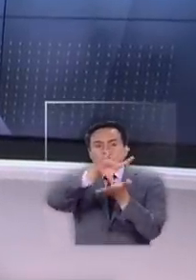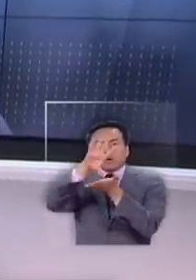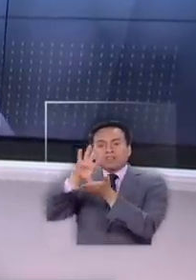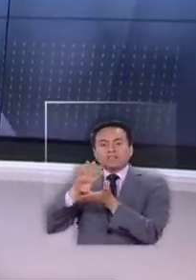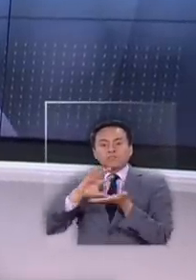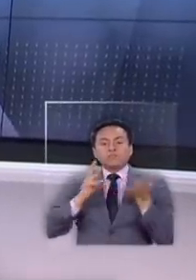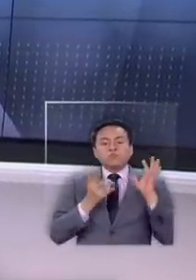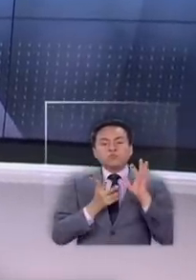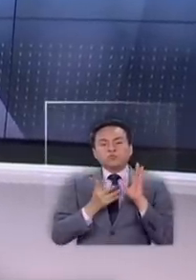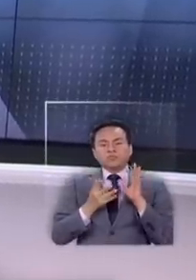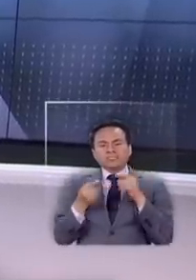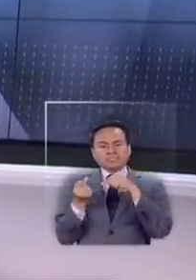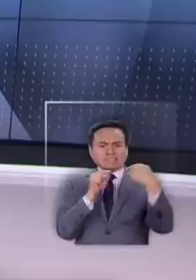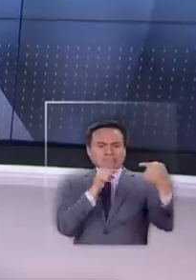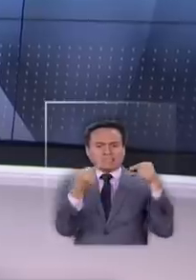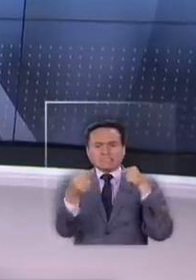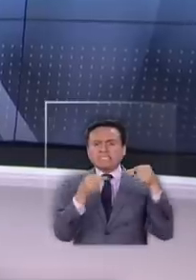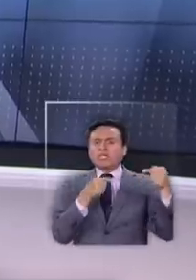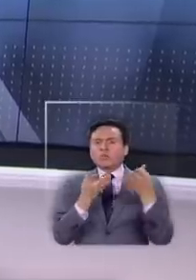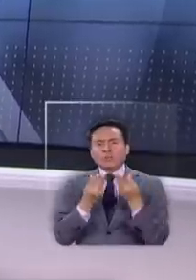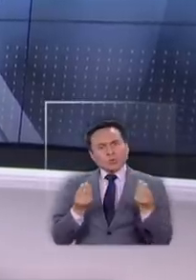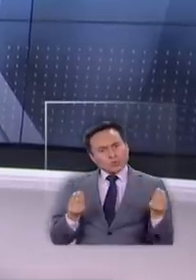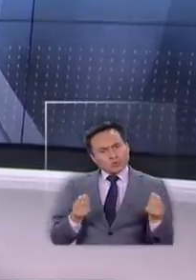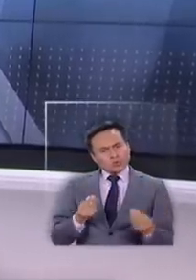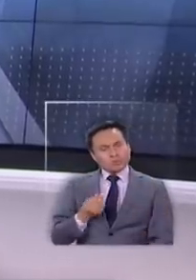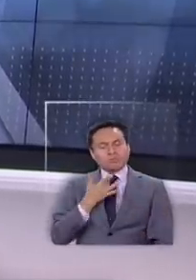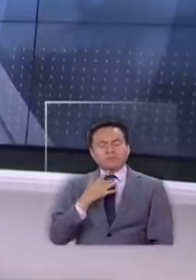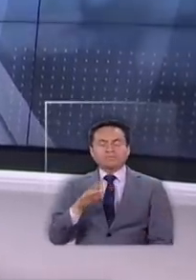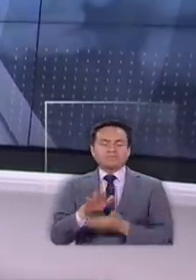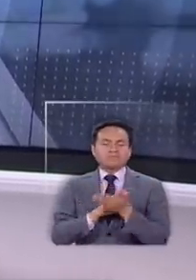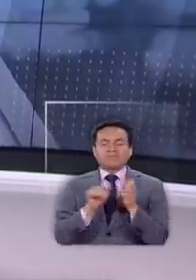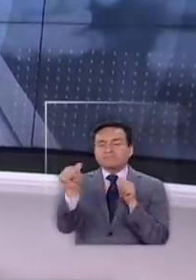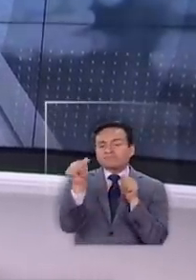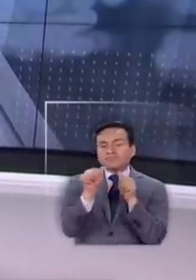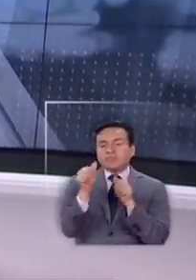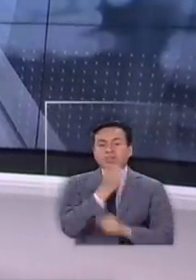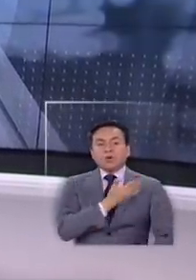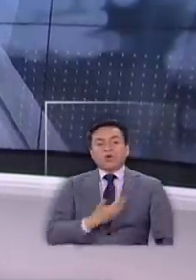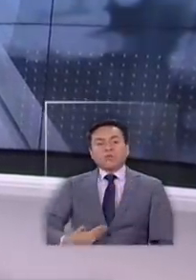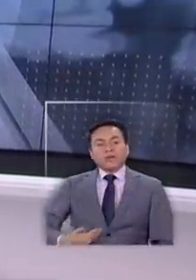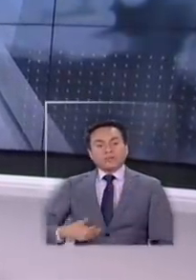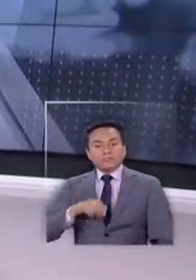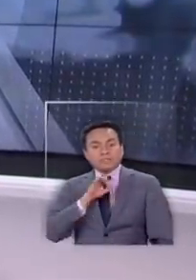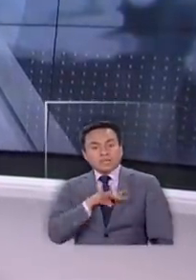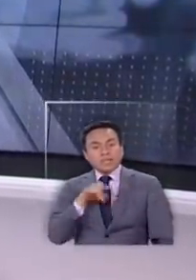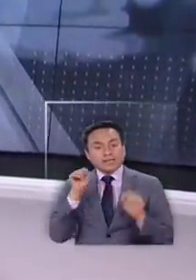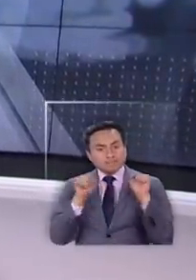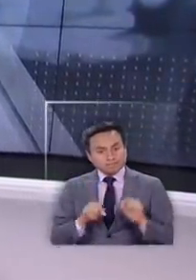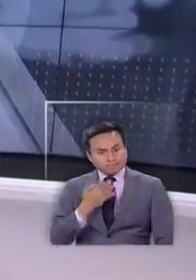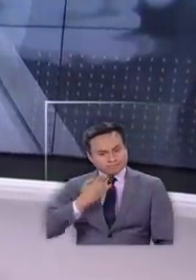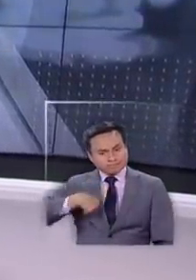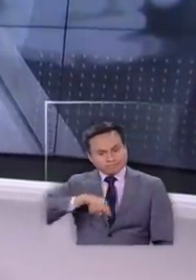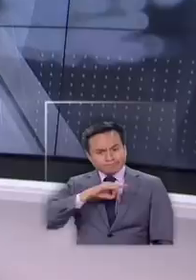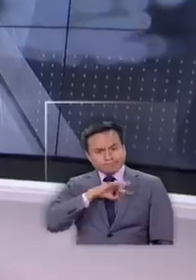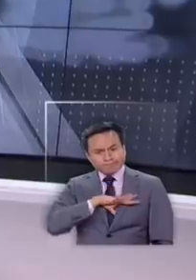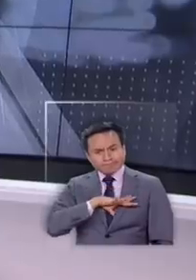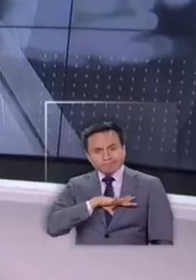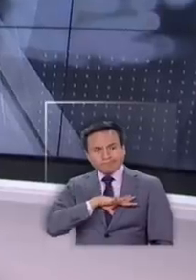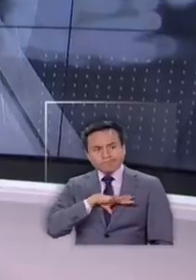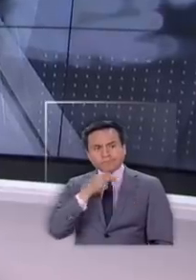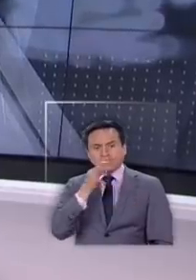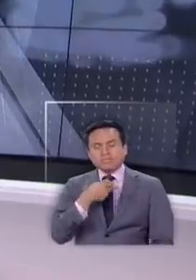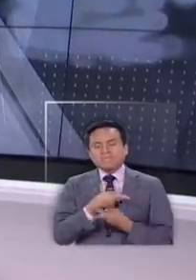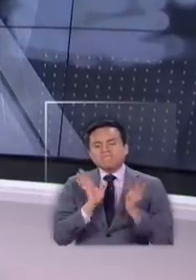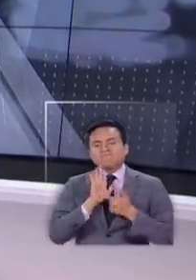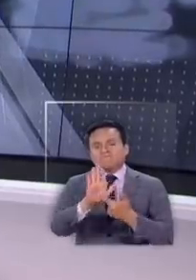países del mundo enfrentados. Bueno, sin ir más lejos, el gobierno, nuestro gobierno, decidió no